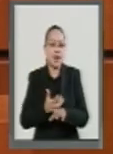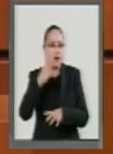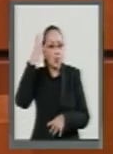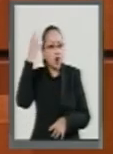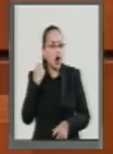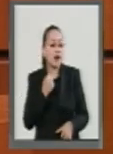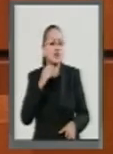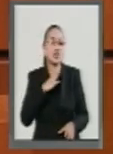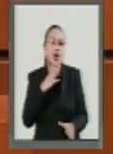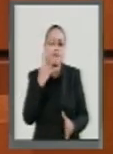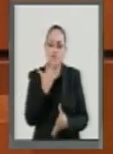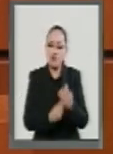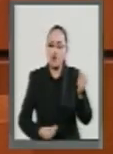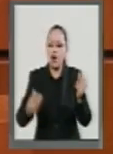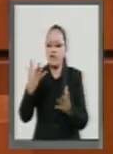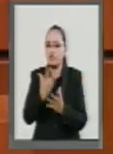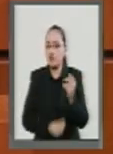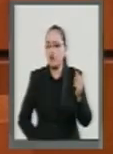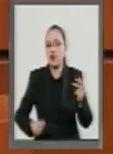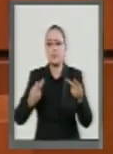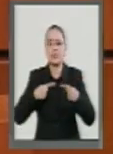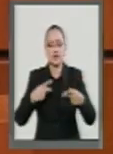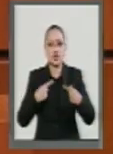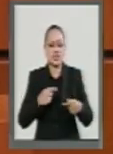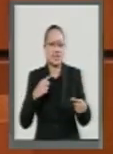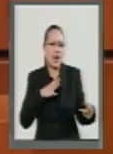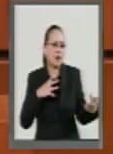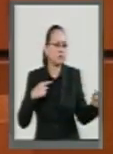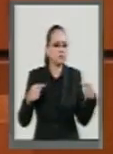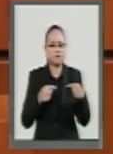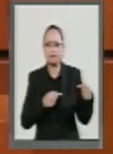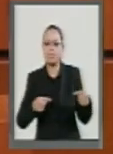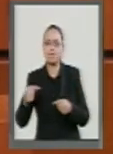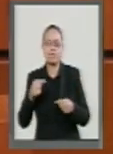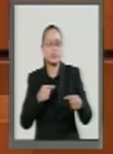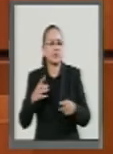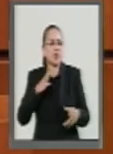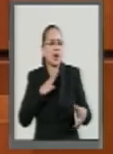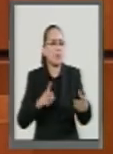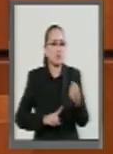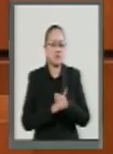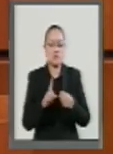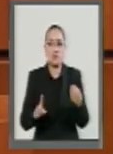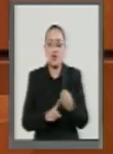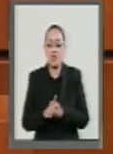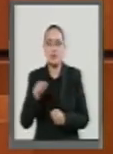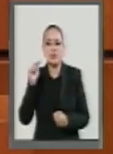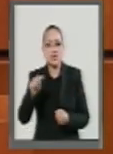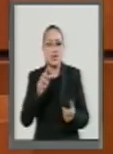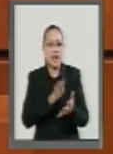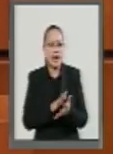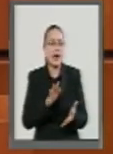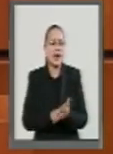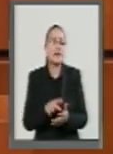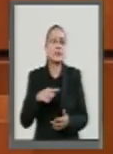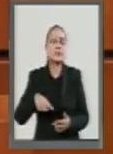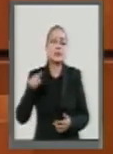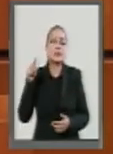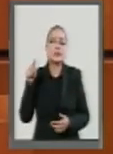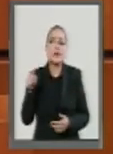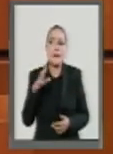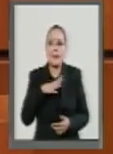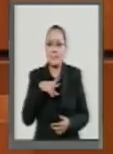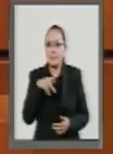reos, hemos tenido enfrentamientos en el penal de Atlachuluaya, pero el asunto no se